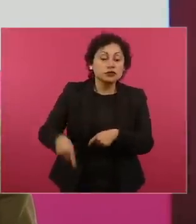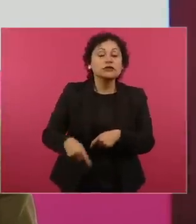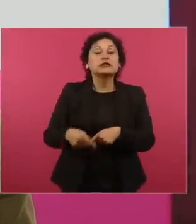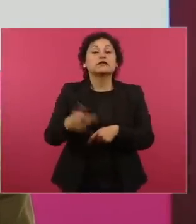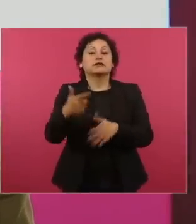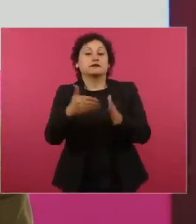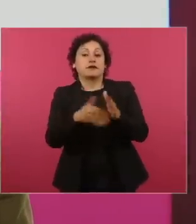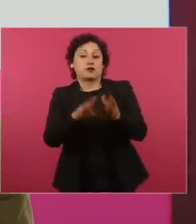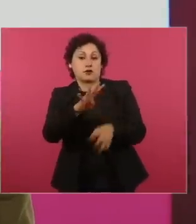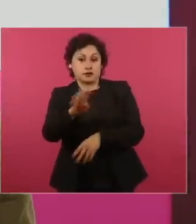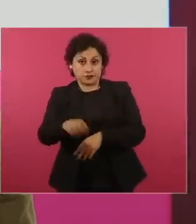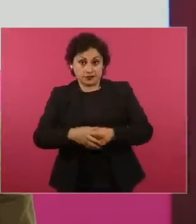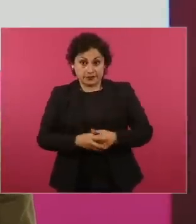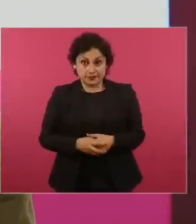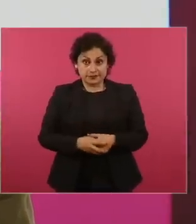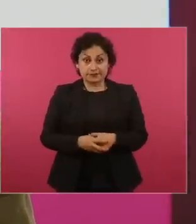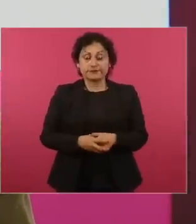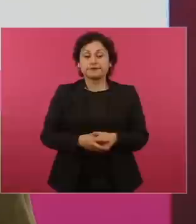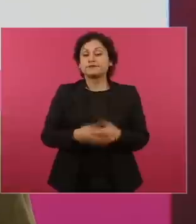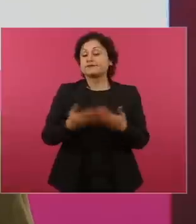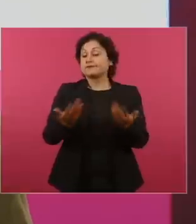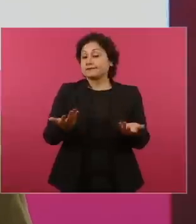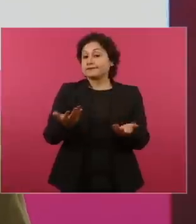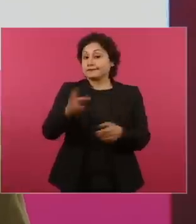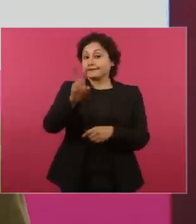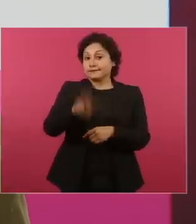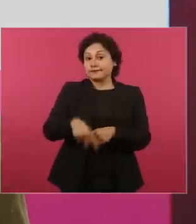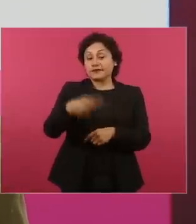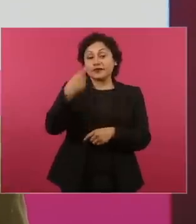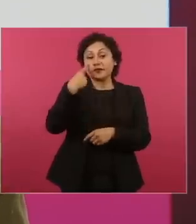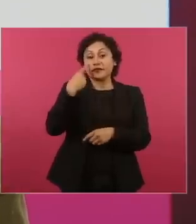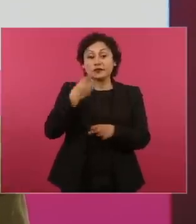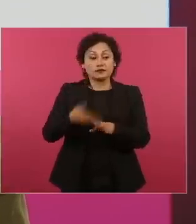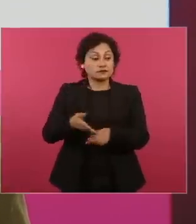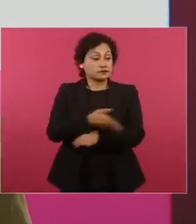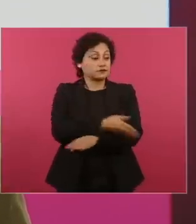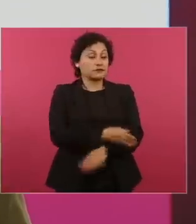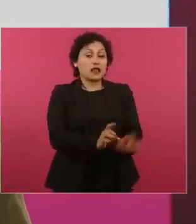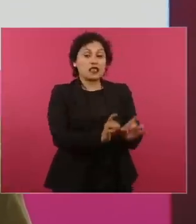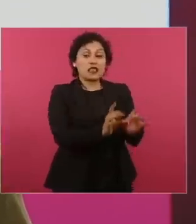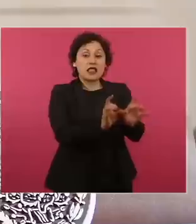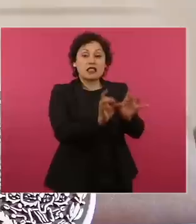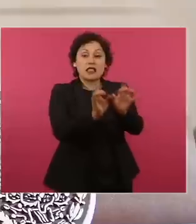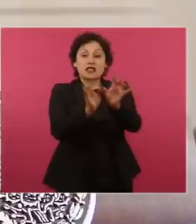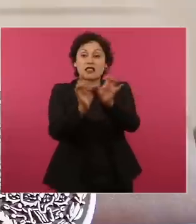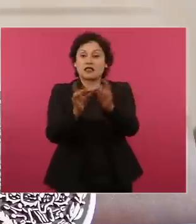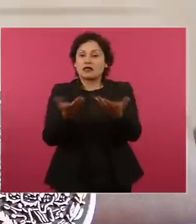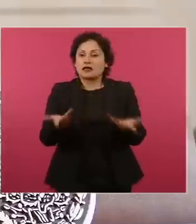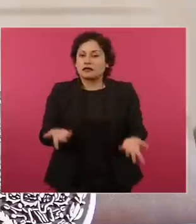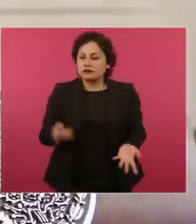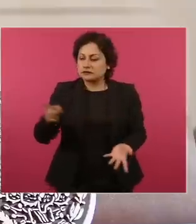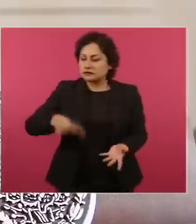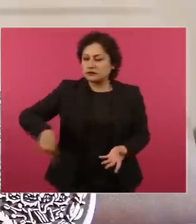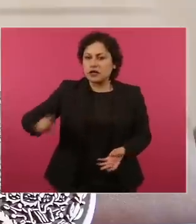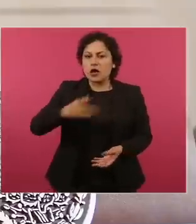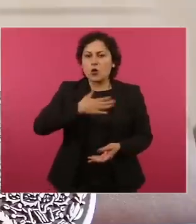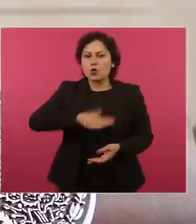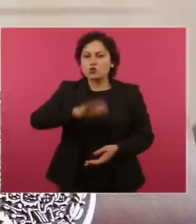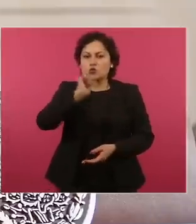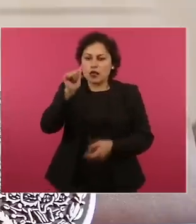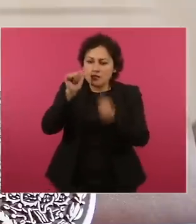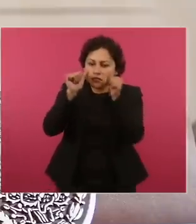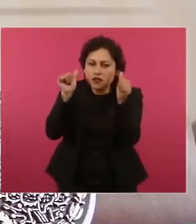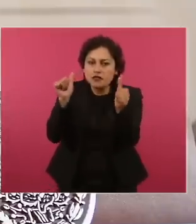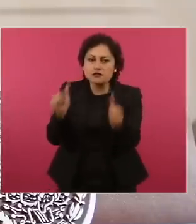A pesar de las injusticias del pasado ocasionado por la irresponsabilidad de la empresa